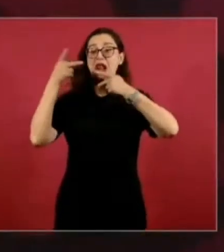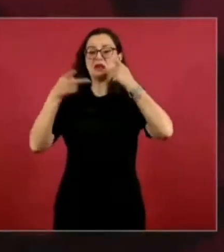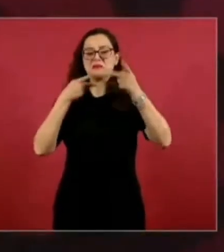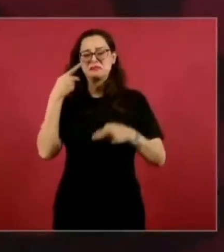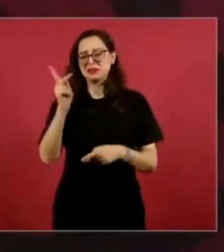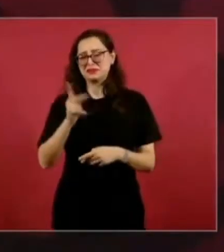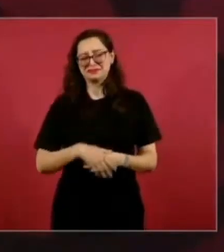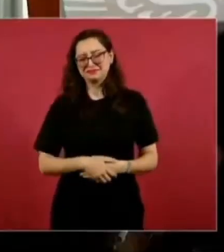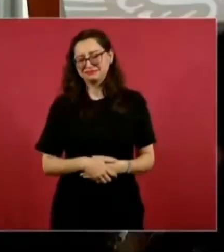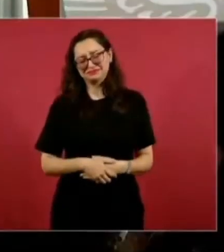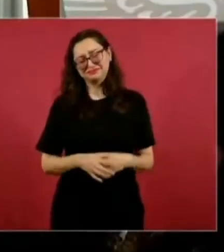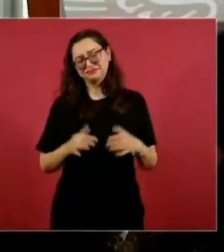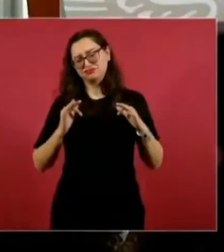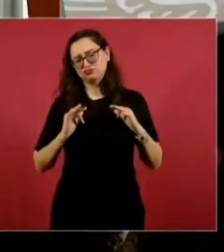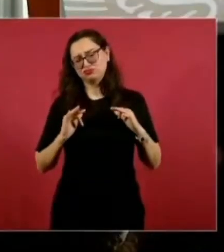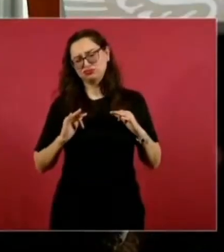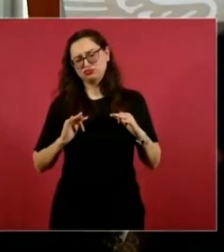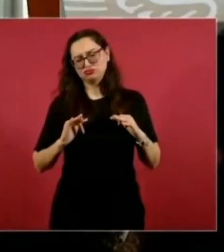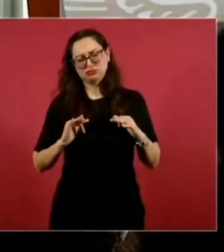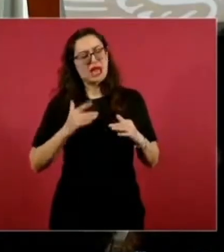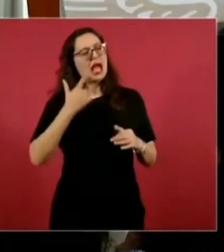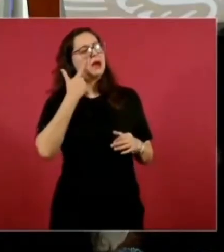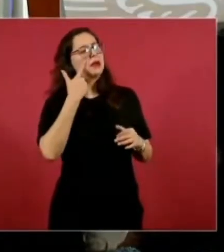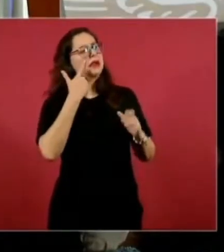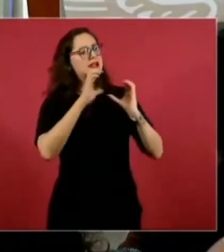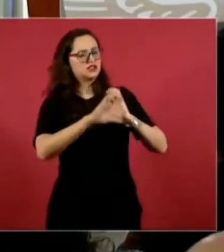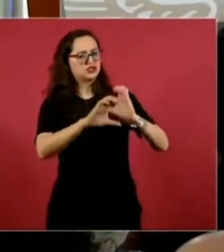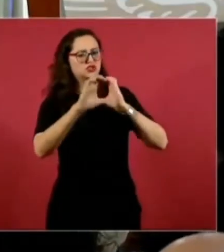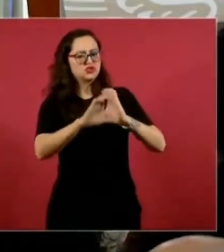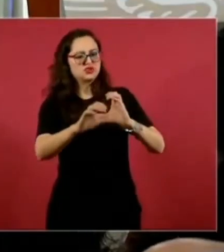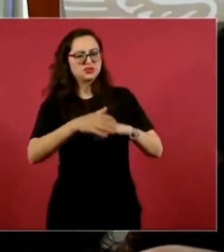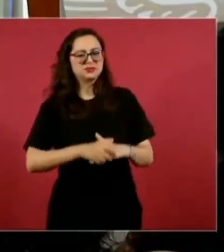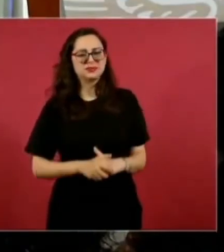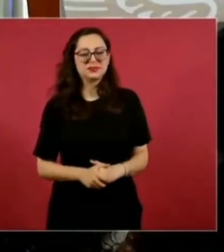¿Serenos? ¿Serenos? ¿Qué? A ver, ponga, chicos. ¿Qué? ¿Qué? ¿Qué? ¿Qué? ¿Qué? ¿Qué? ¿Qué?